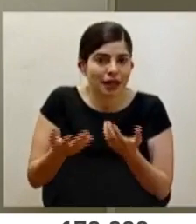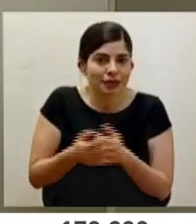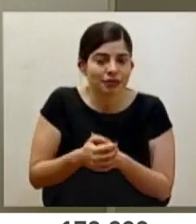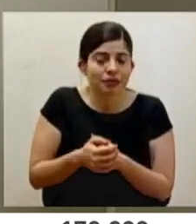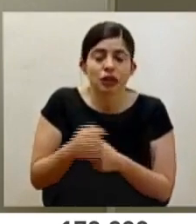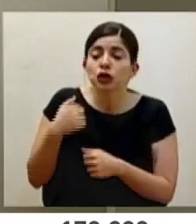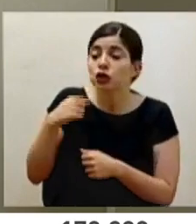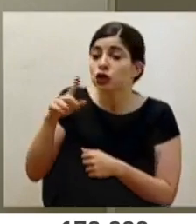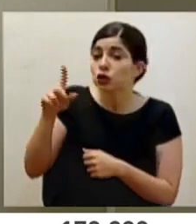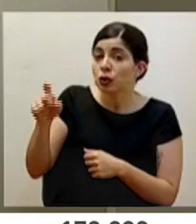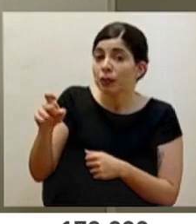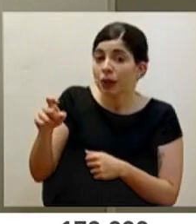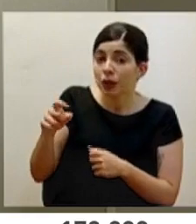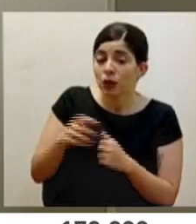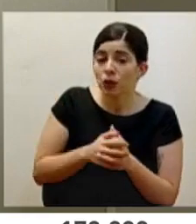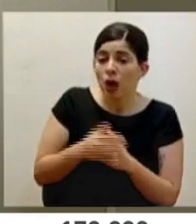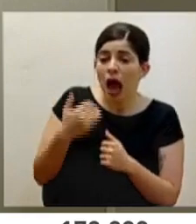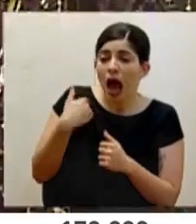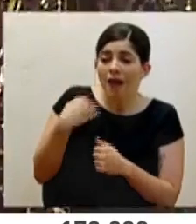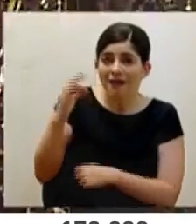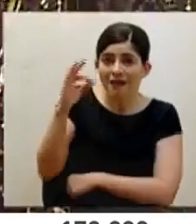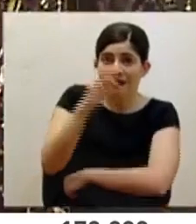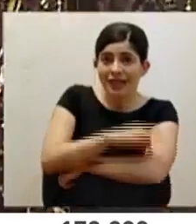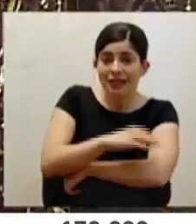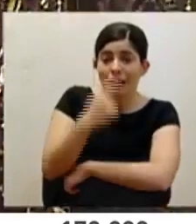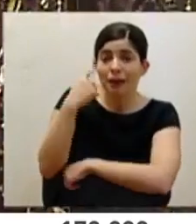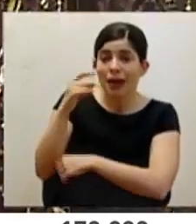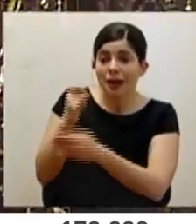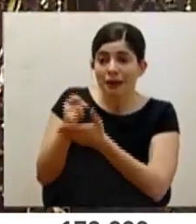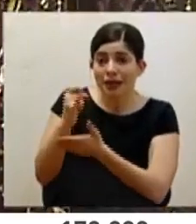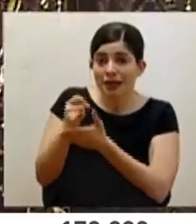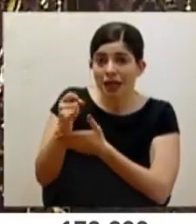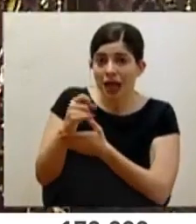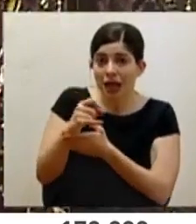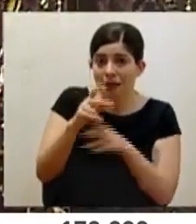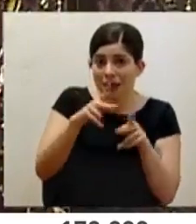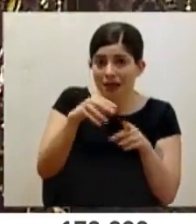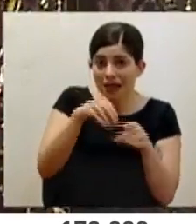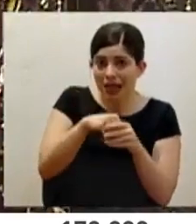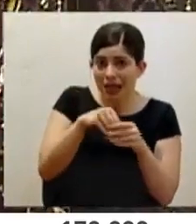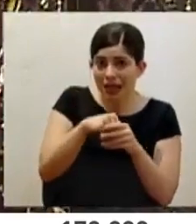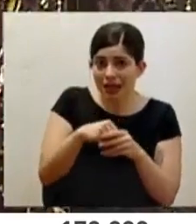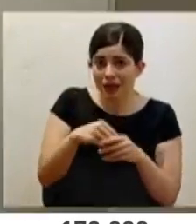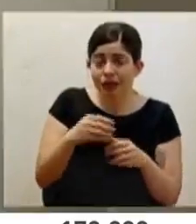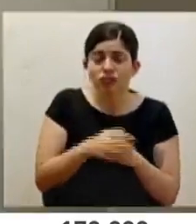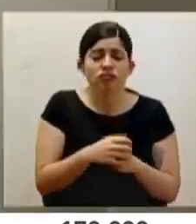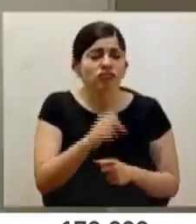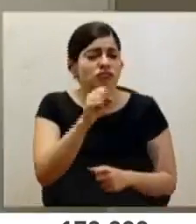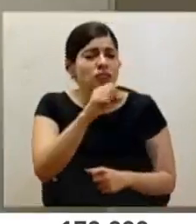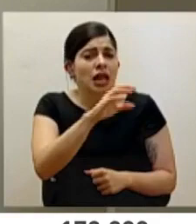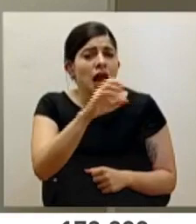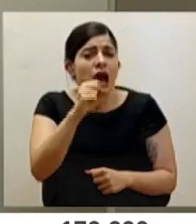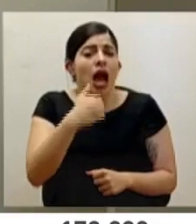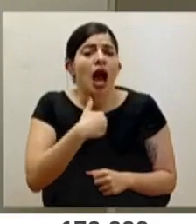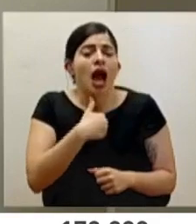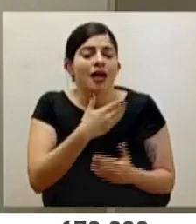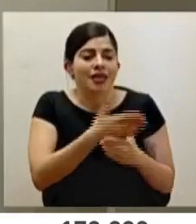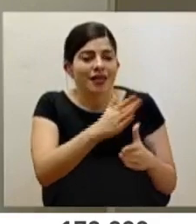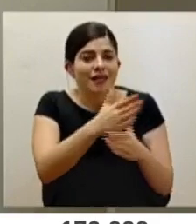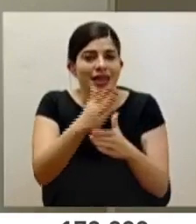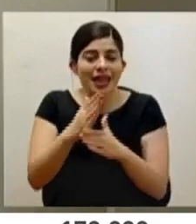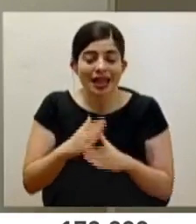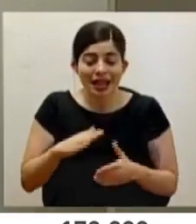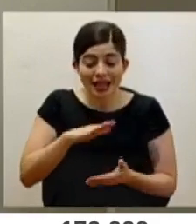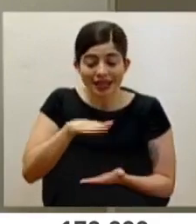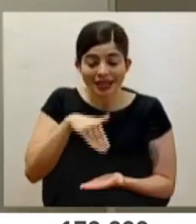Le pregunto nada más, si podemos precisar, ¿hay algún plazo para iniciar las investigaciones con el personal interno? Sí, la caja se distribuye por el